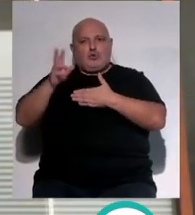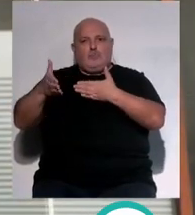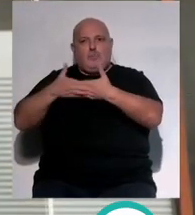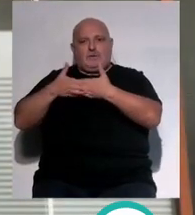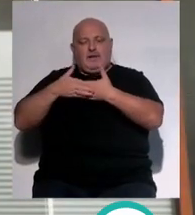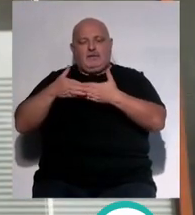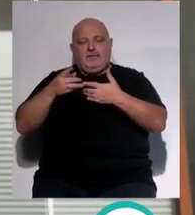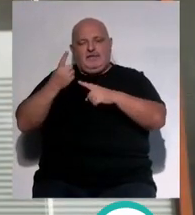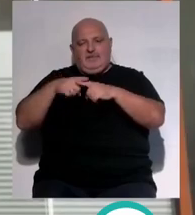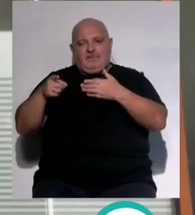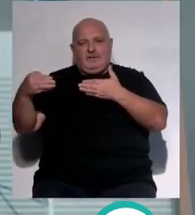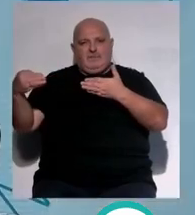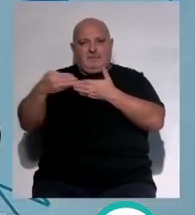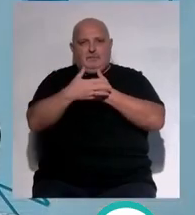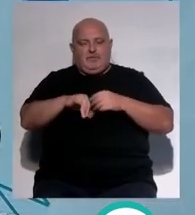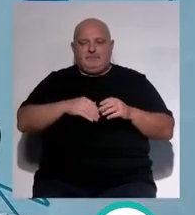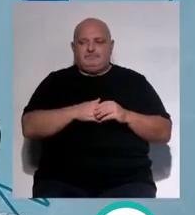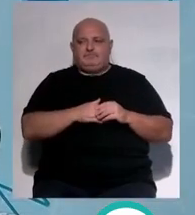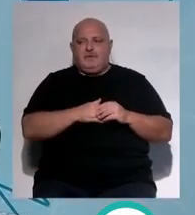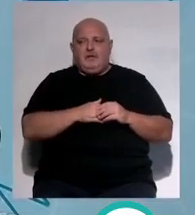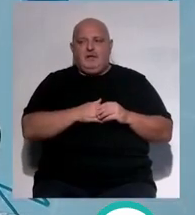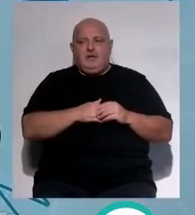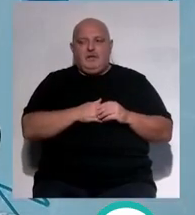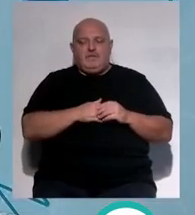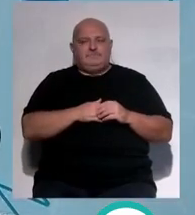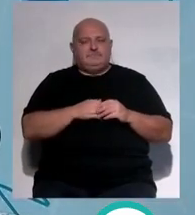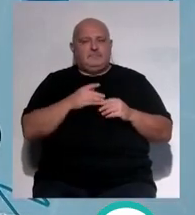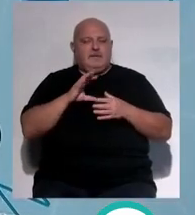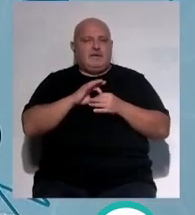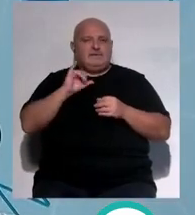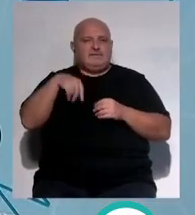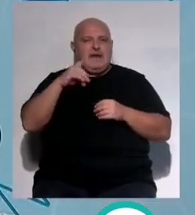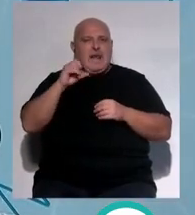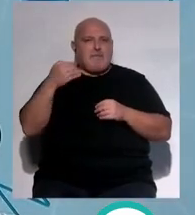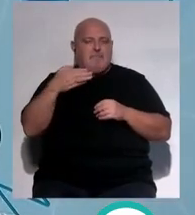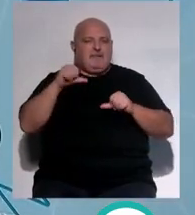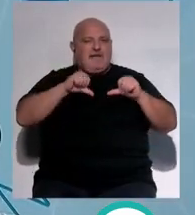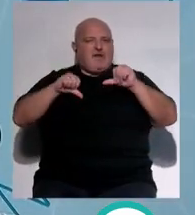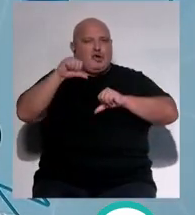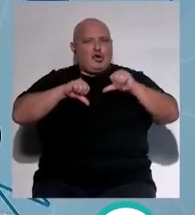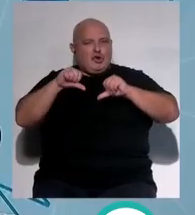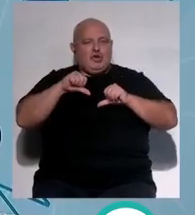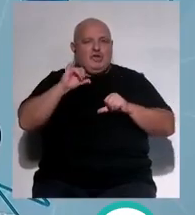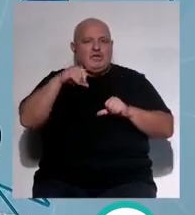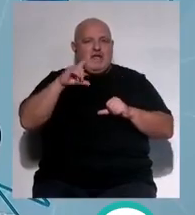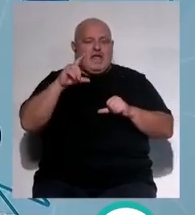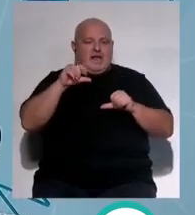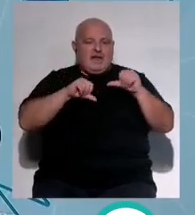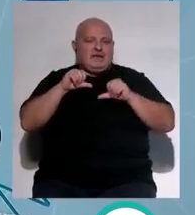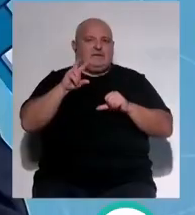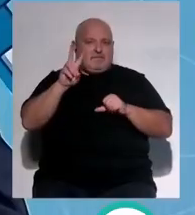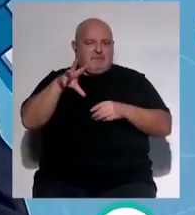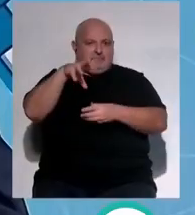distinta de la del resto del centro Sinlab también el laboratorio Sinlab el laboratorio de análisis clínico